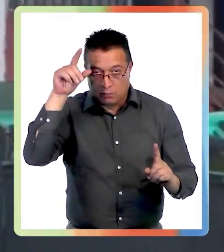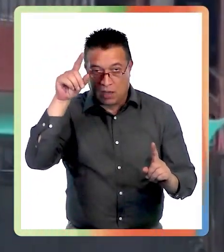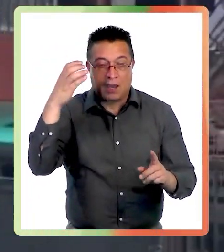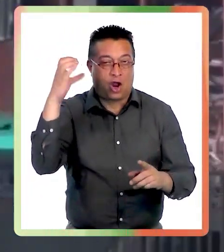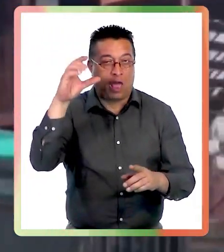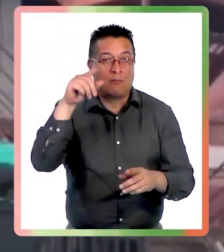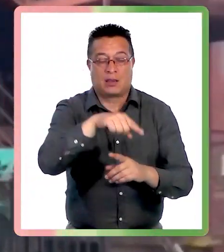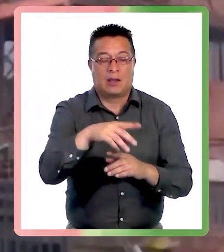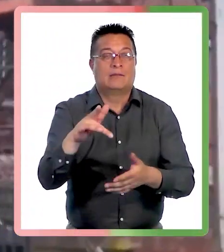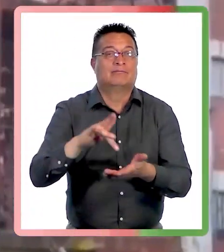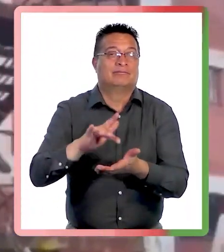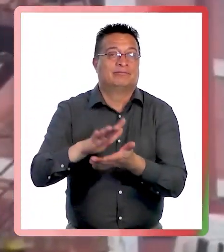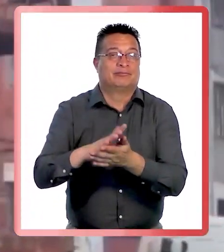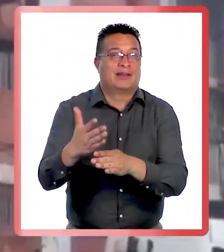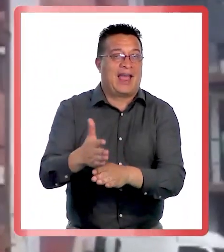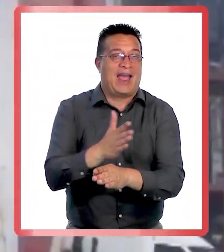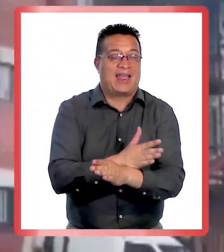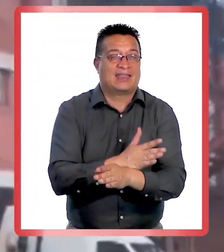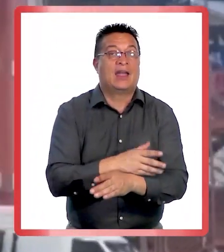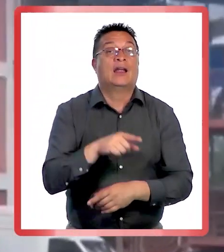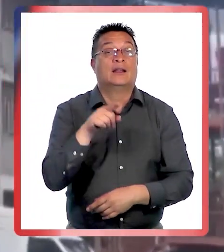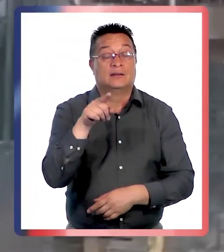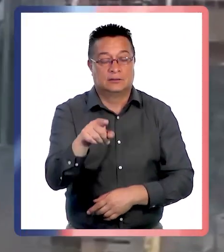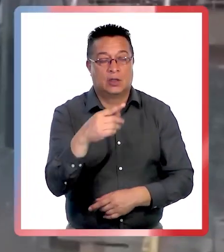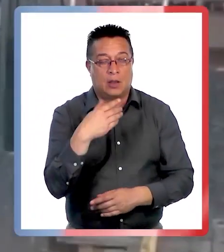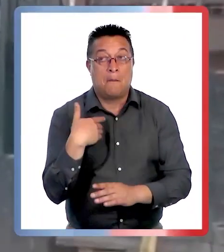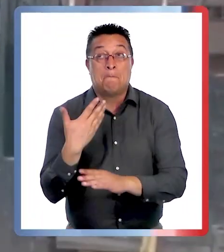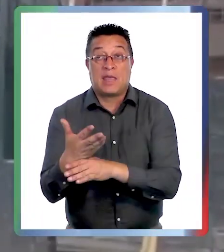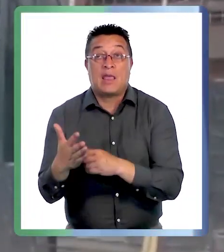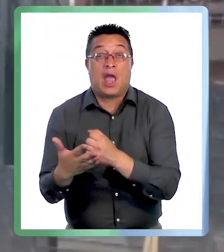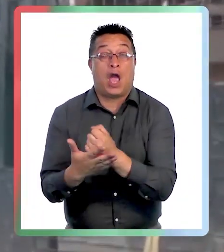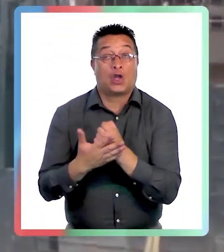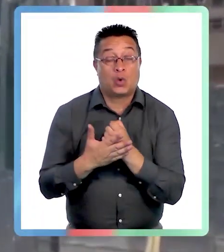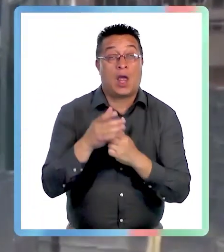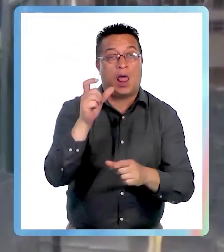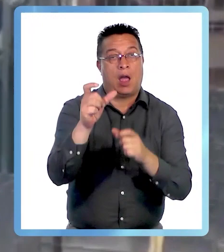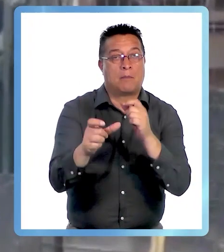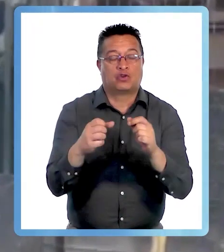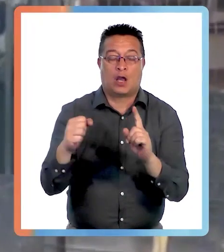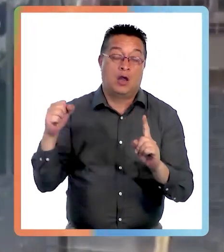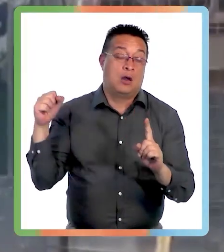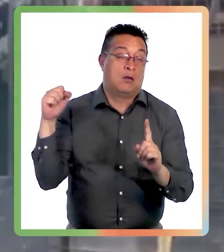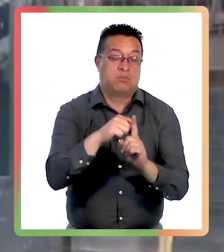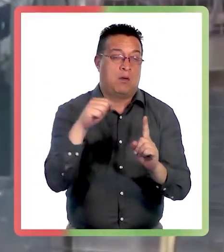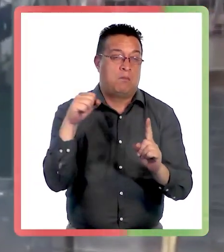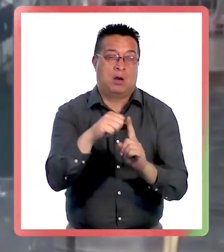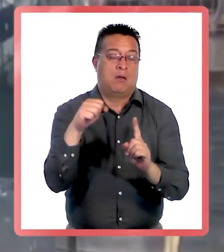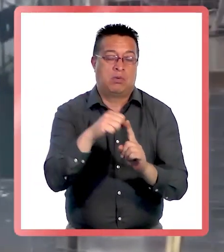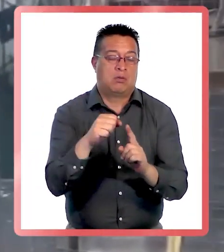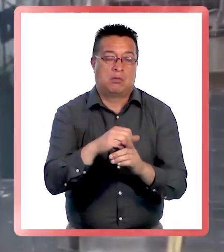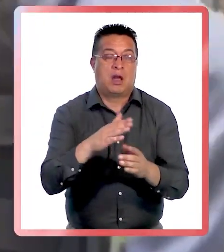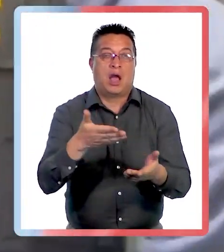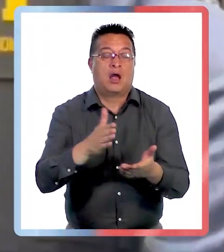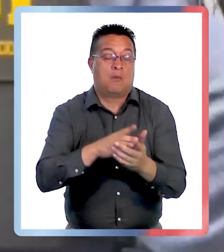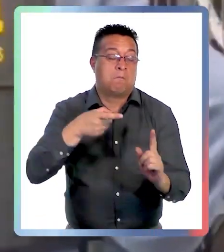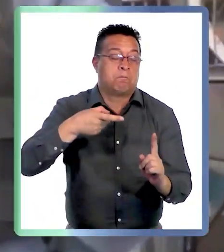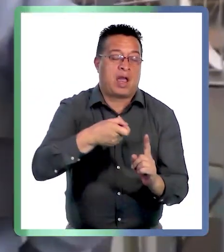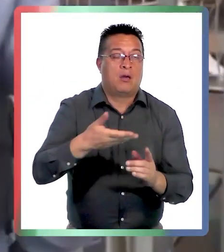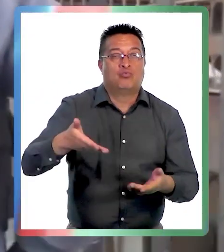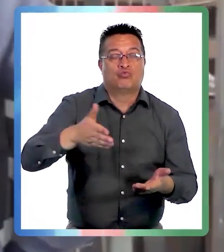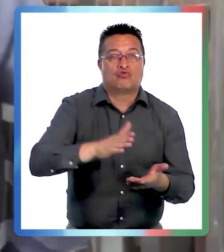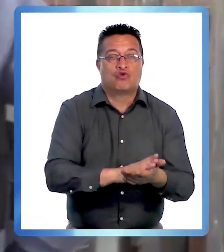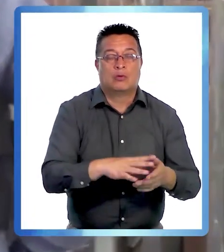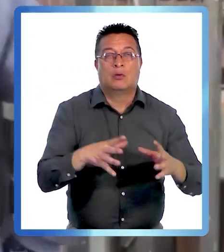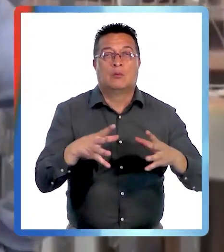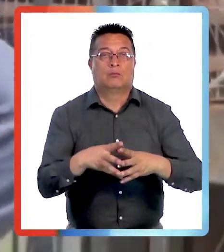colombiana, por rencillas previas. Pese a que solicitó ayuda, los sujetos golpearon y dispararon hasta causarle la